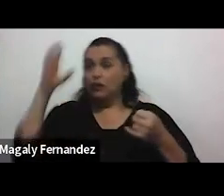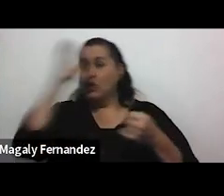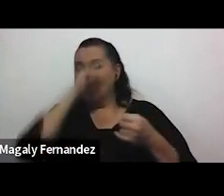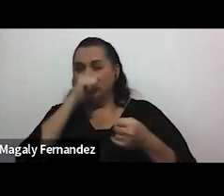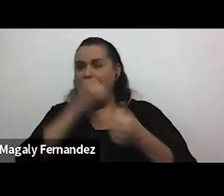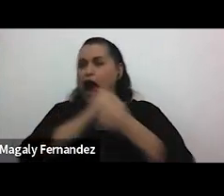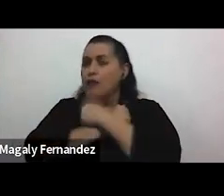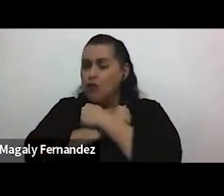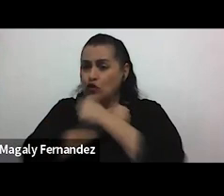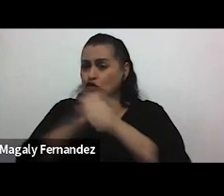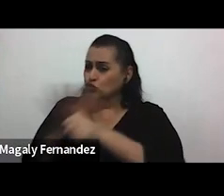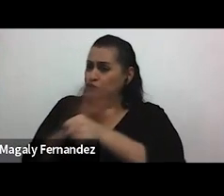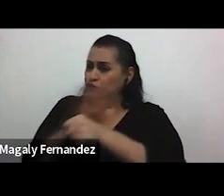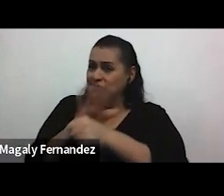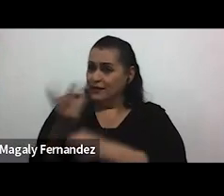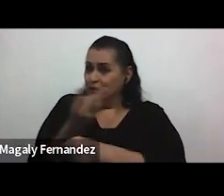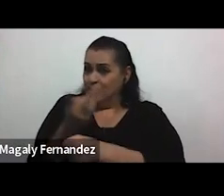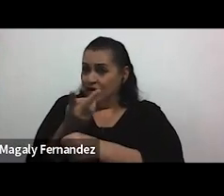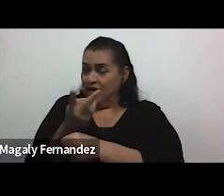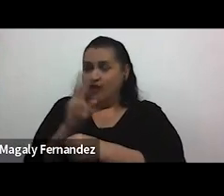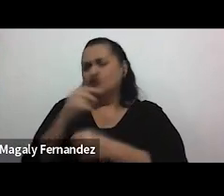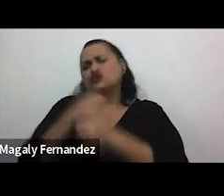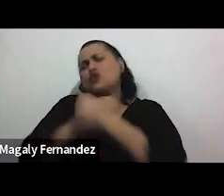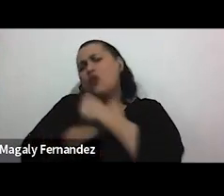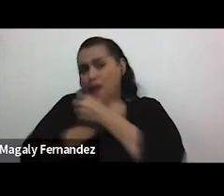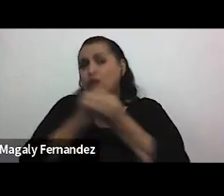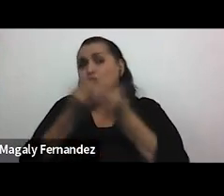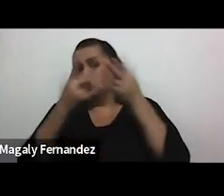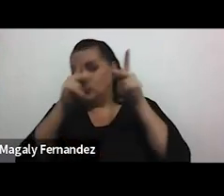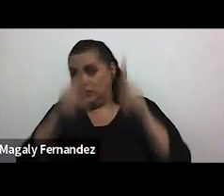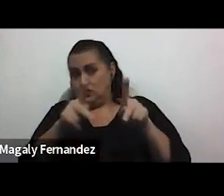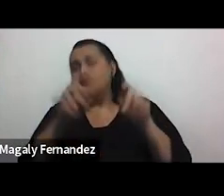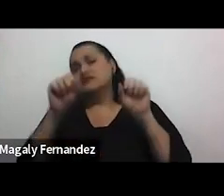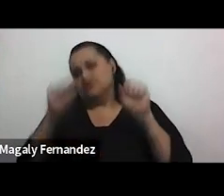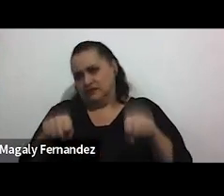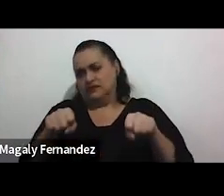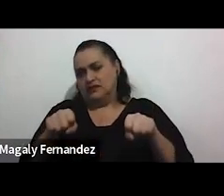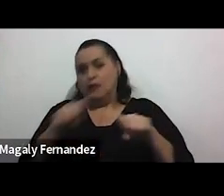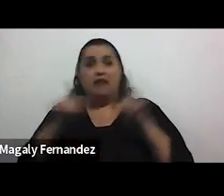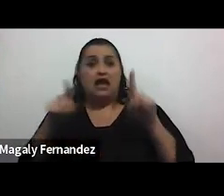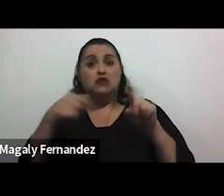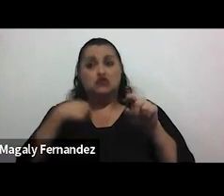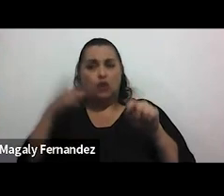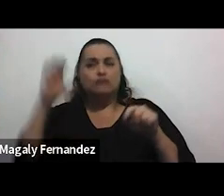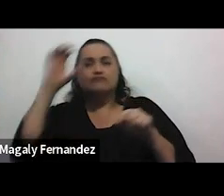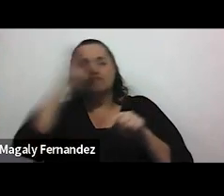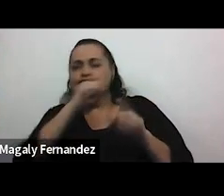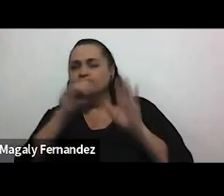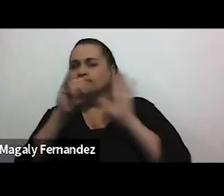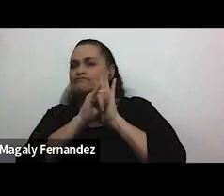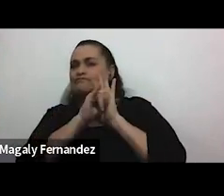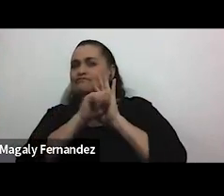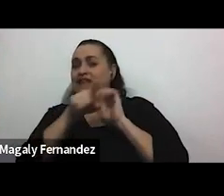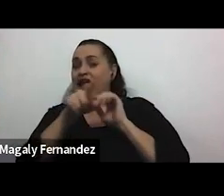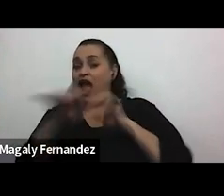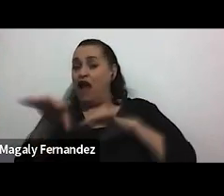suficiente para estar en una relación puedo amar mucho a una persona puedo querer mucho a una persona pero identifico que estas acciones de